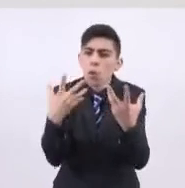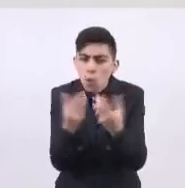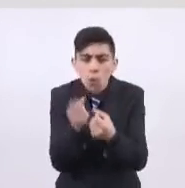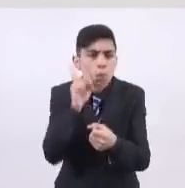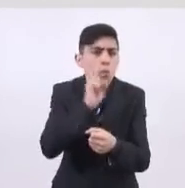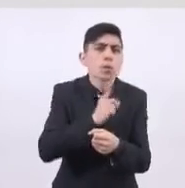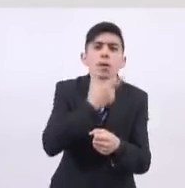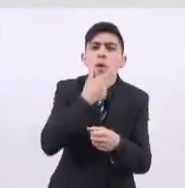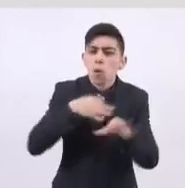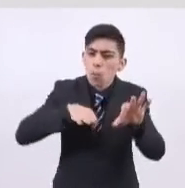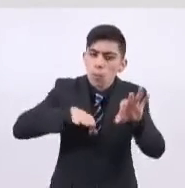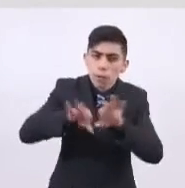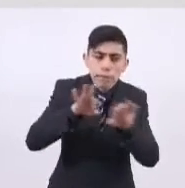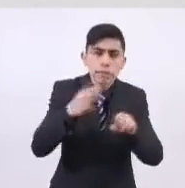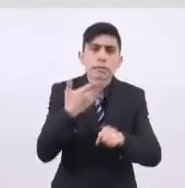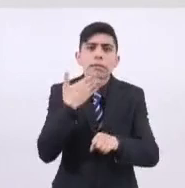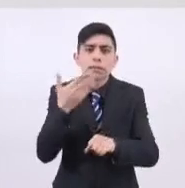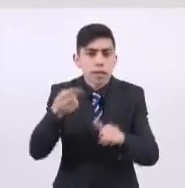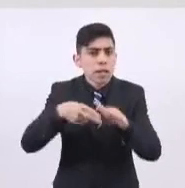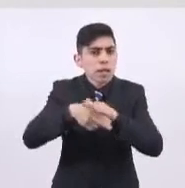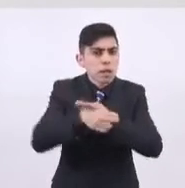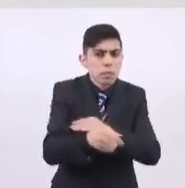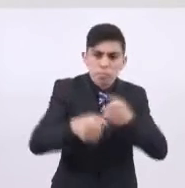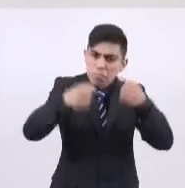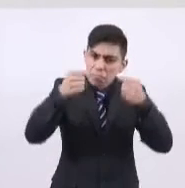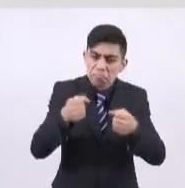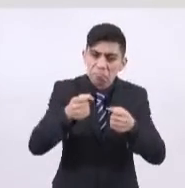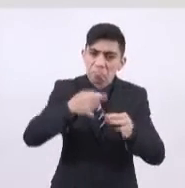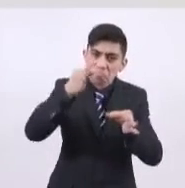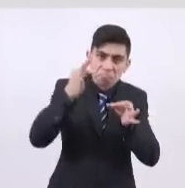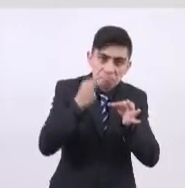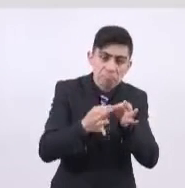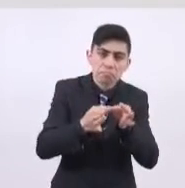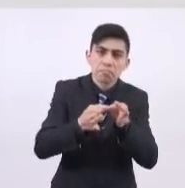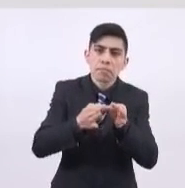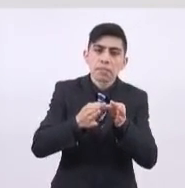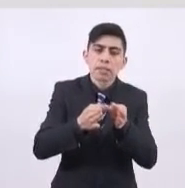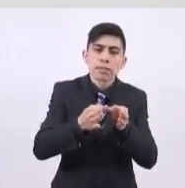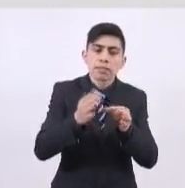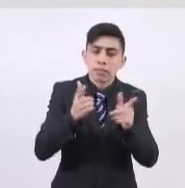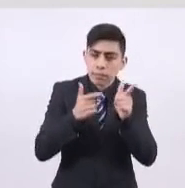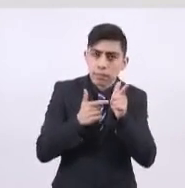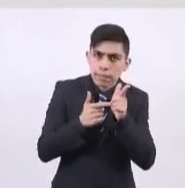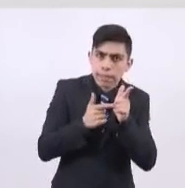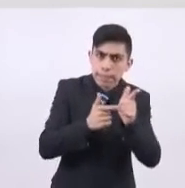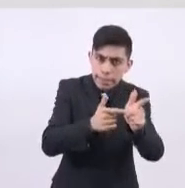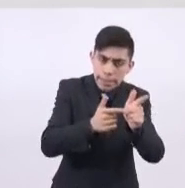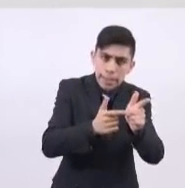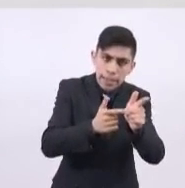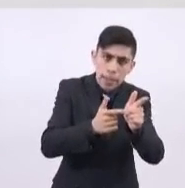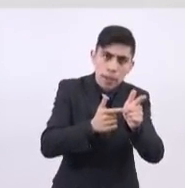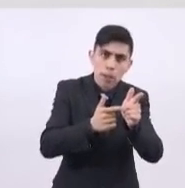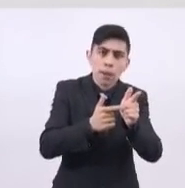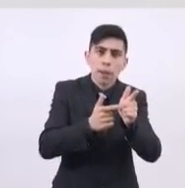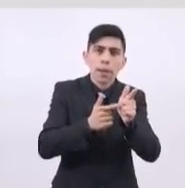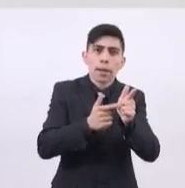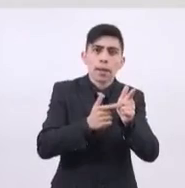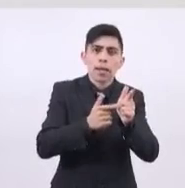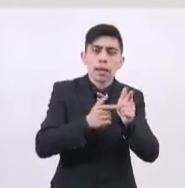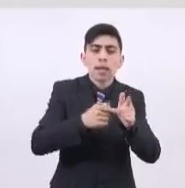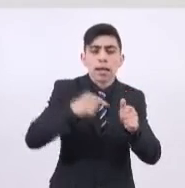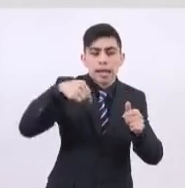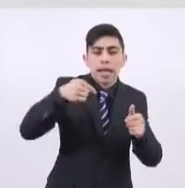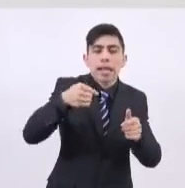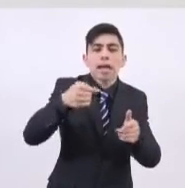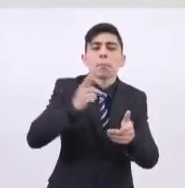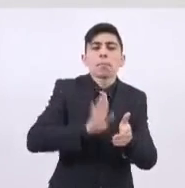tendremos un metro seguro y eficiente que continúe siendo parte de la historia